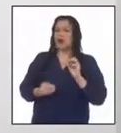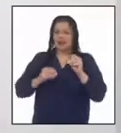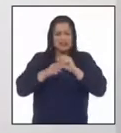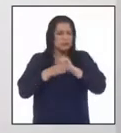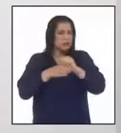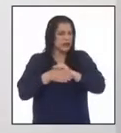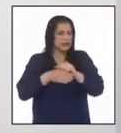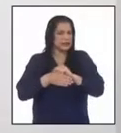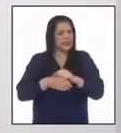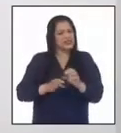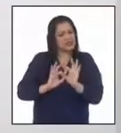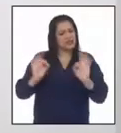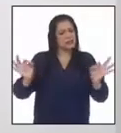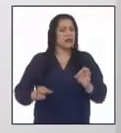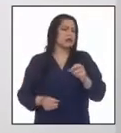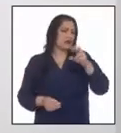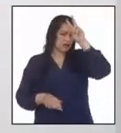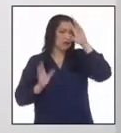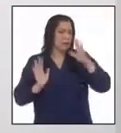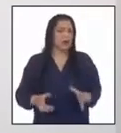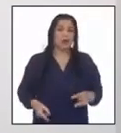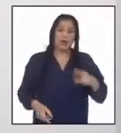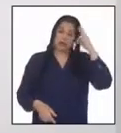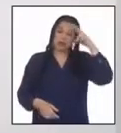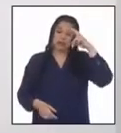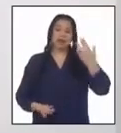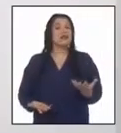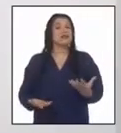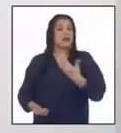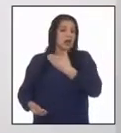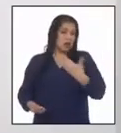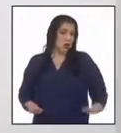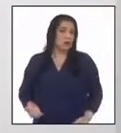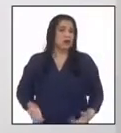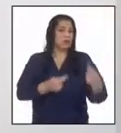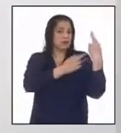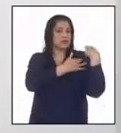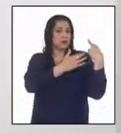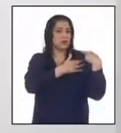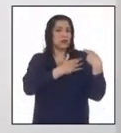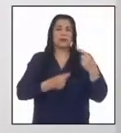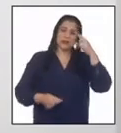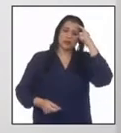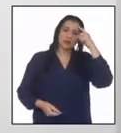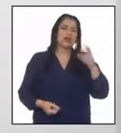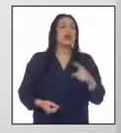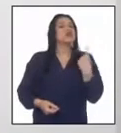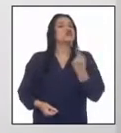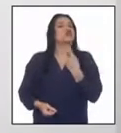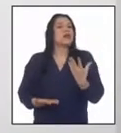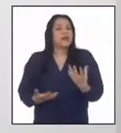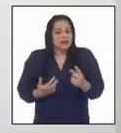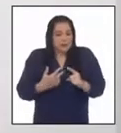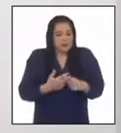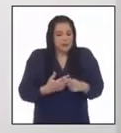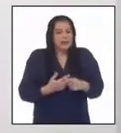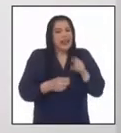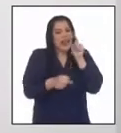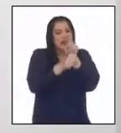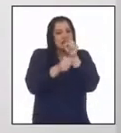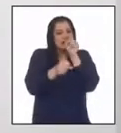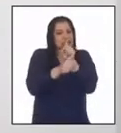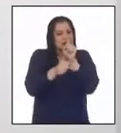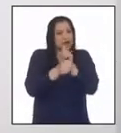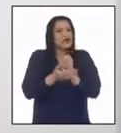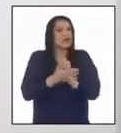de hábitos saludables, por lo cual el gobierno asumió que la reforma de sanidad funcionaría únicamente a partir de la educación